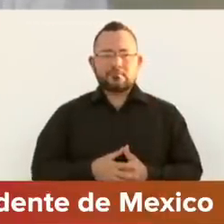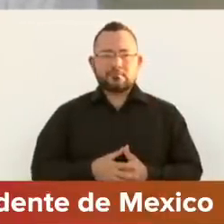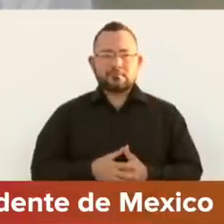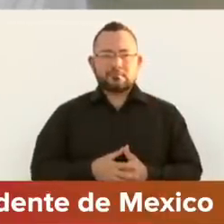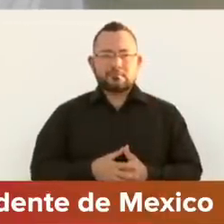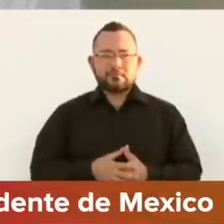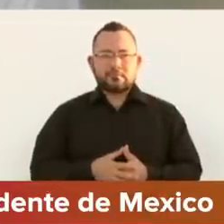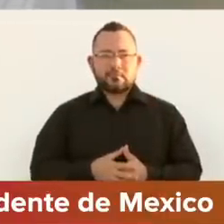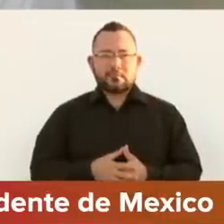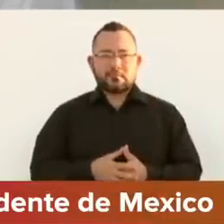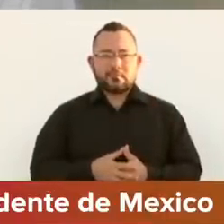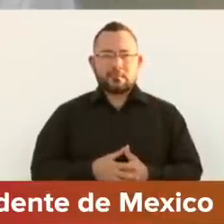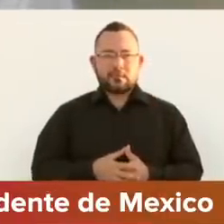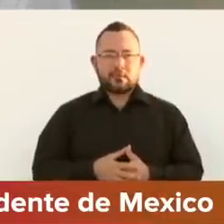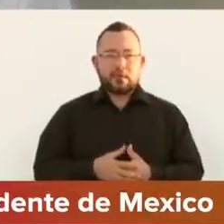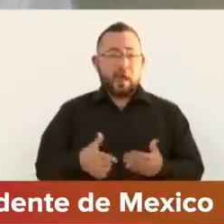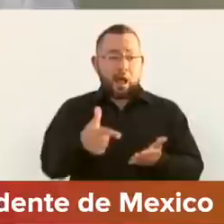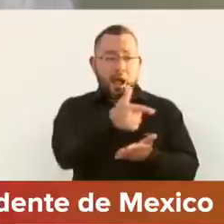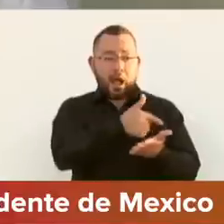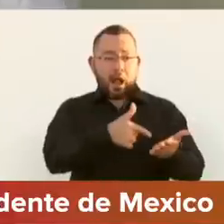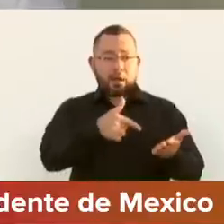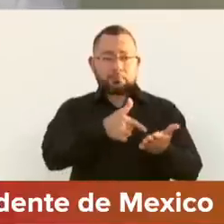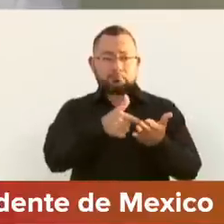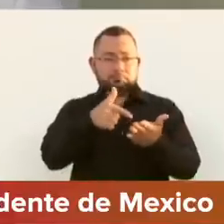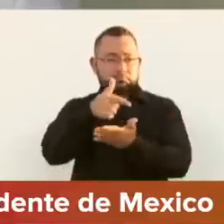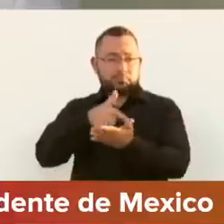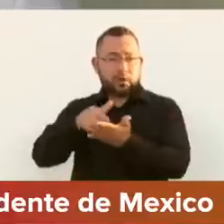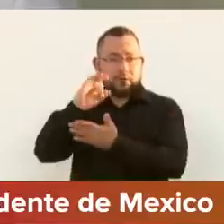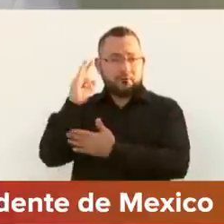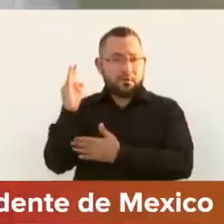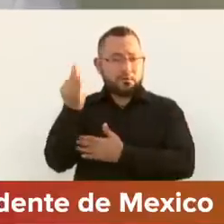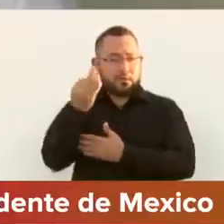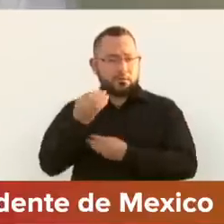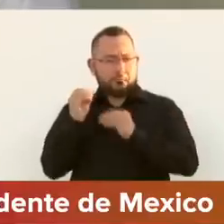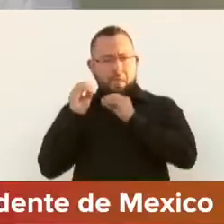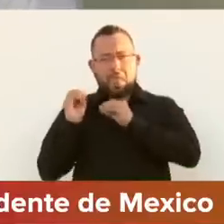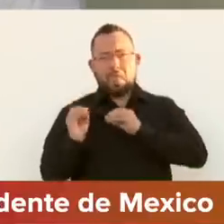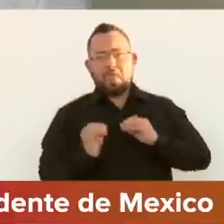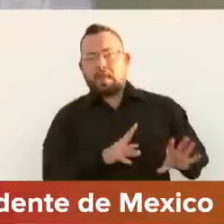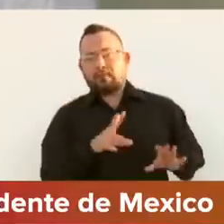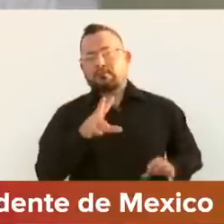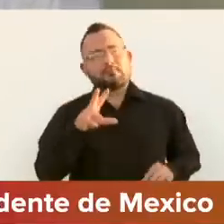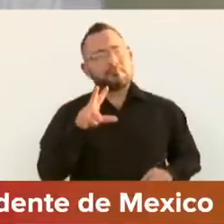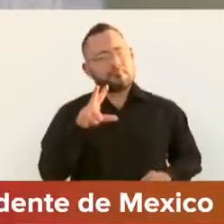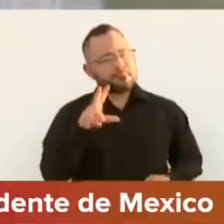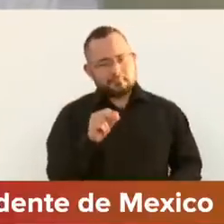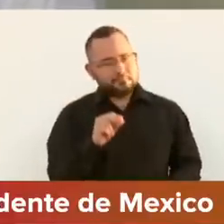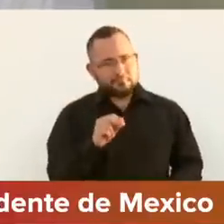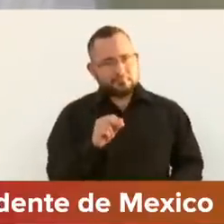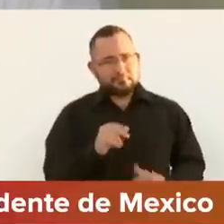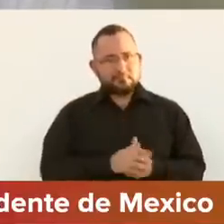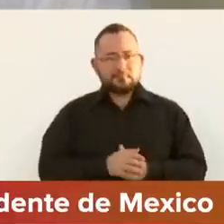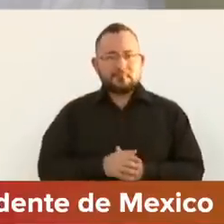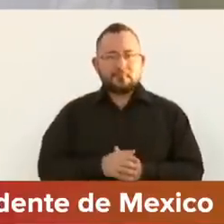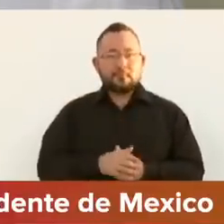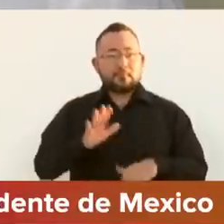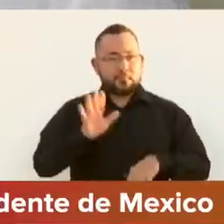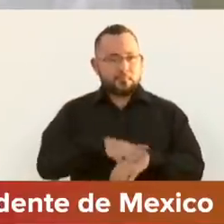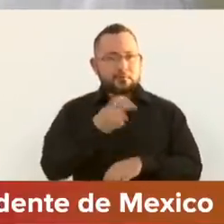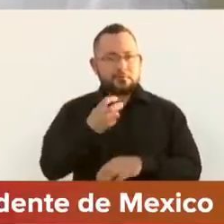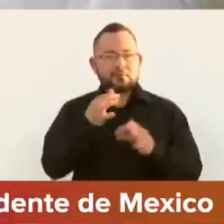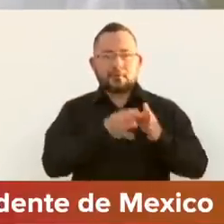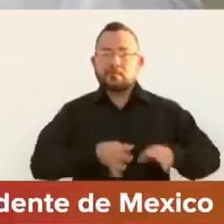ninguna entidad federativa. Que lo más importante para